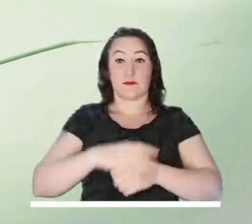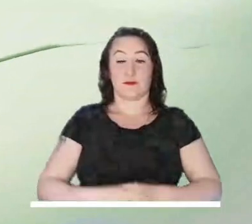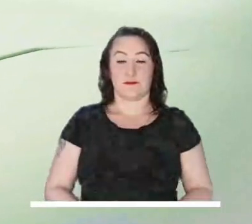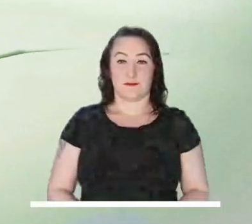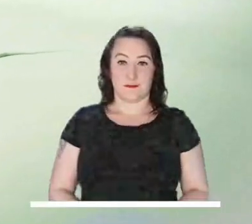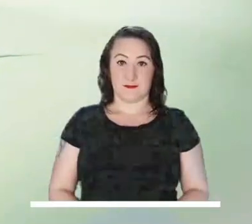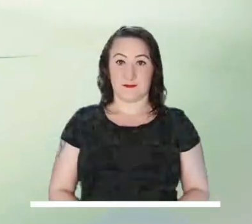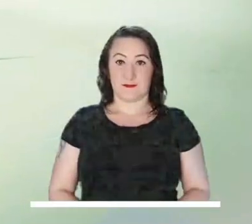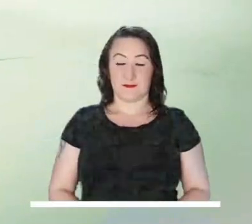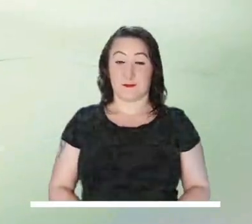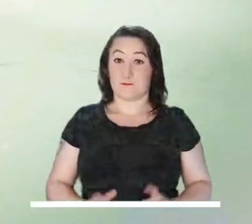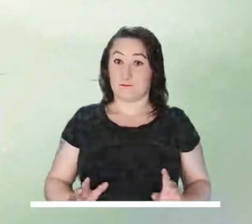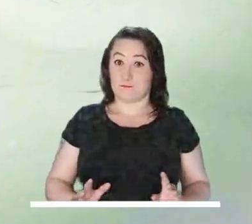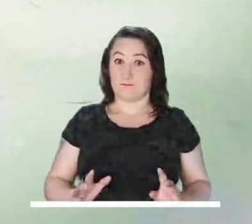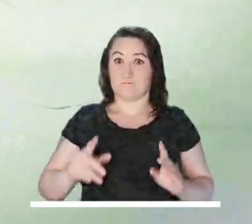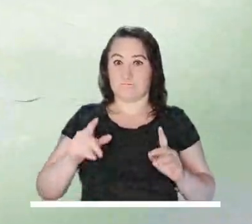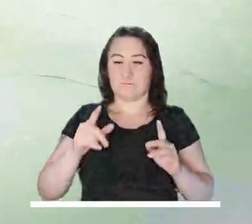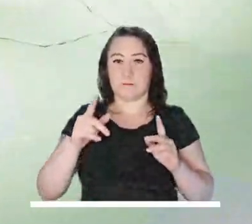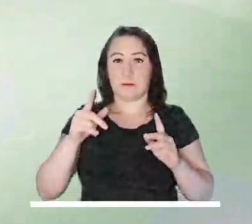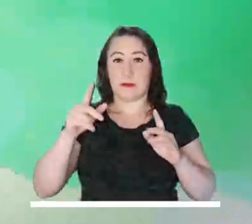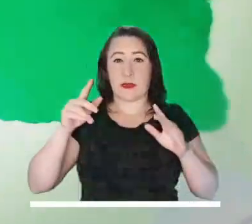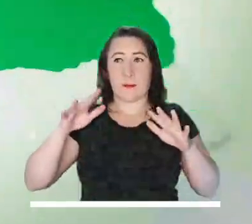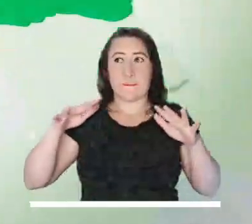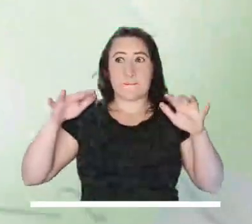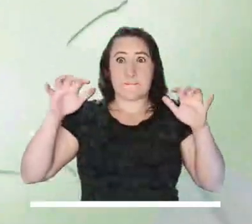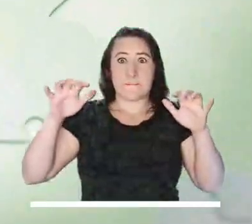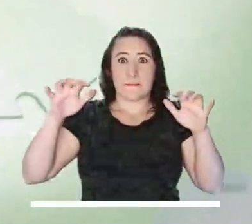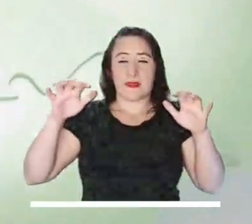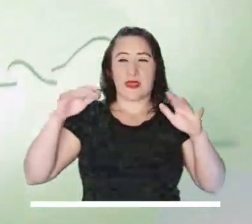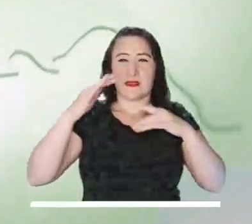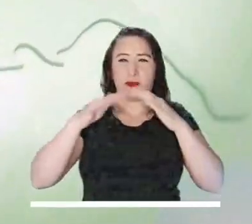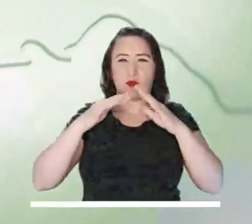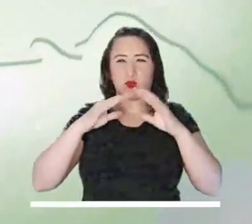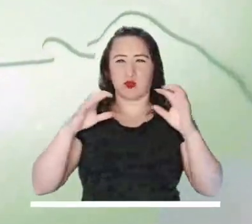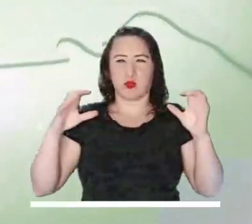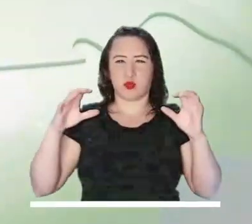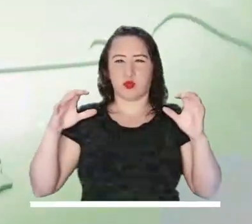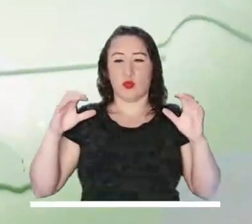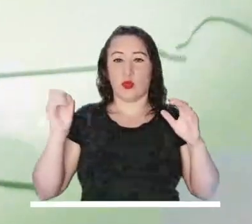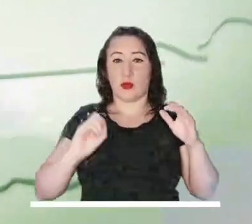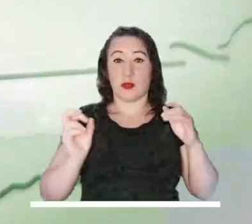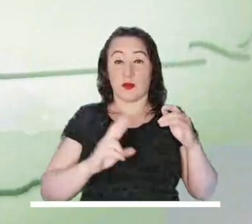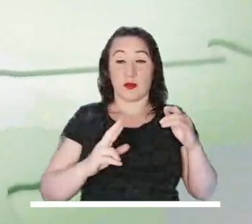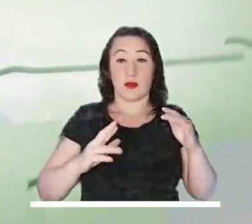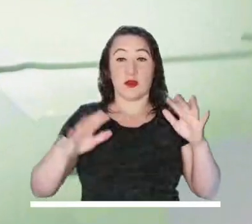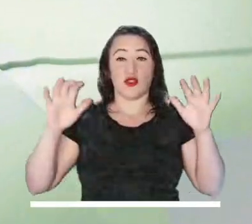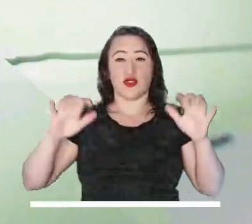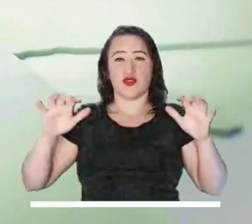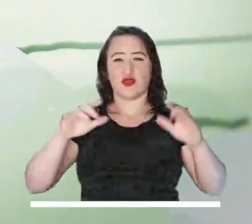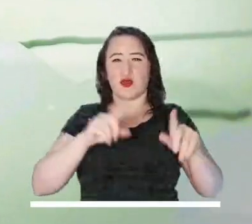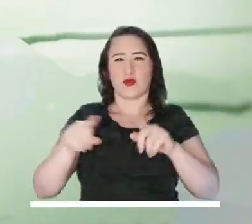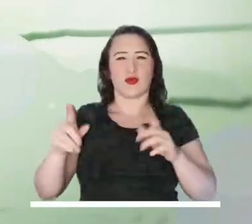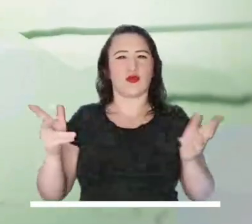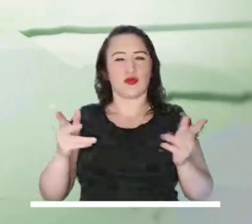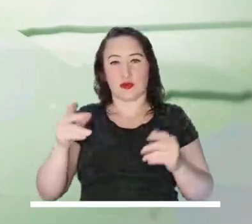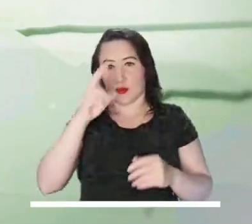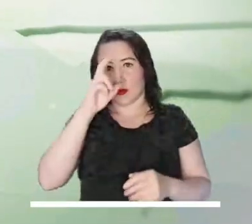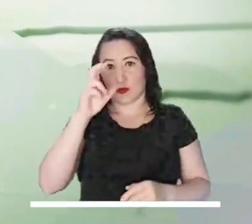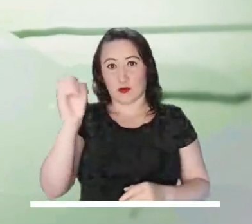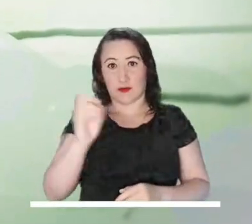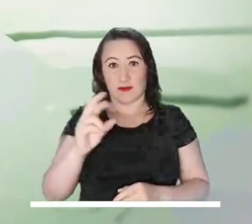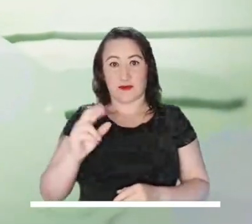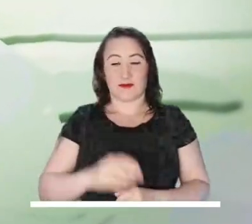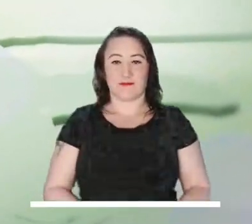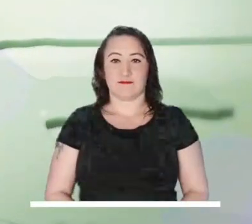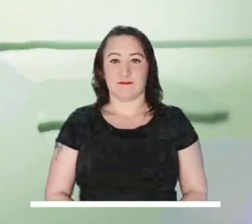occidente de Boyacá y Cundinamarca. Si bien se espera tiempo seco y semi nublado en la Orinoquía, no se descartan algunas